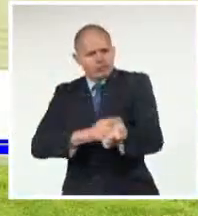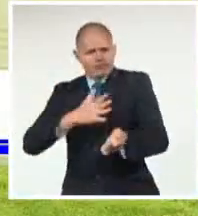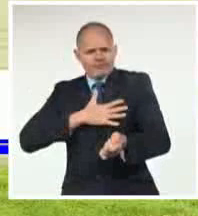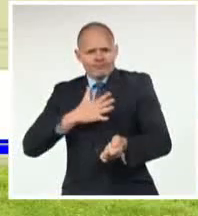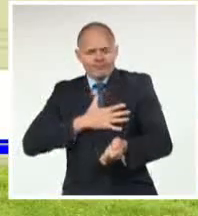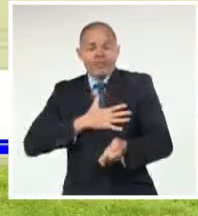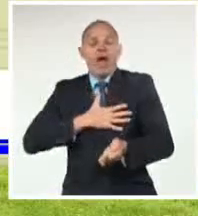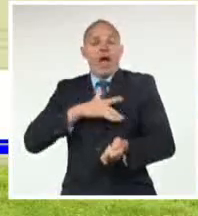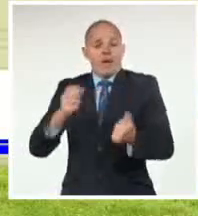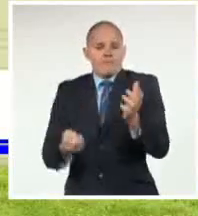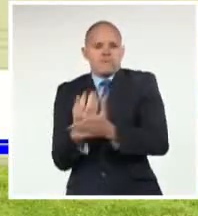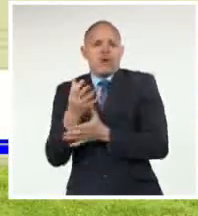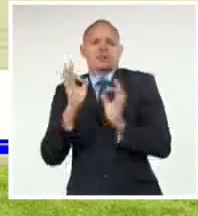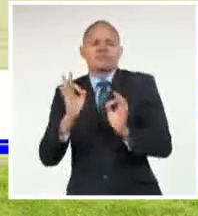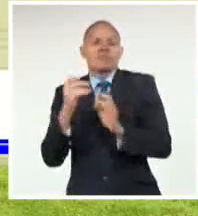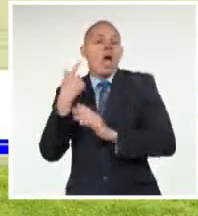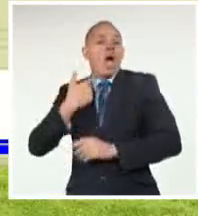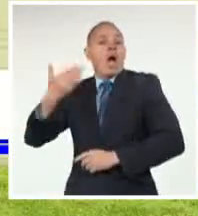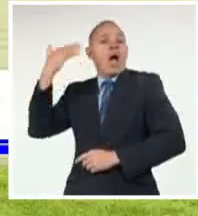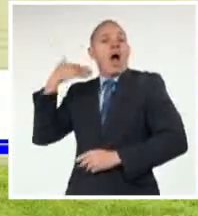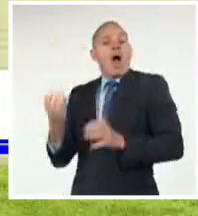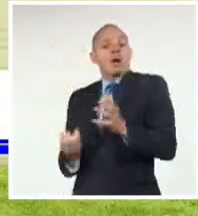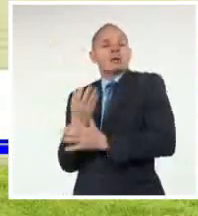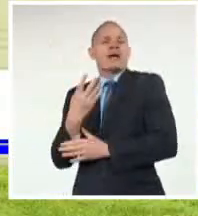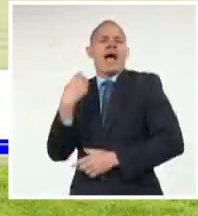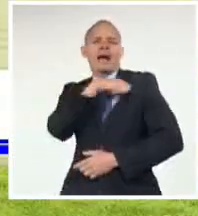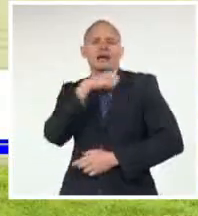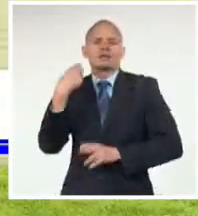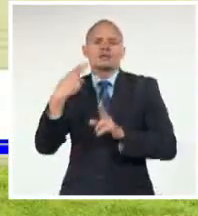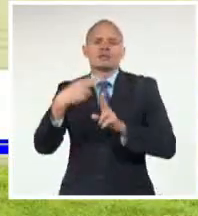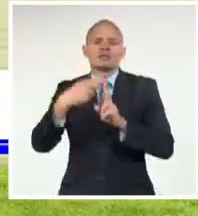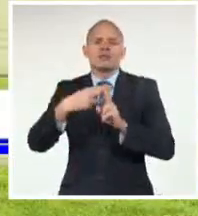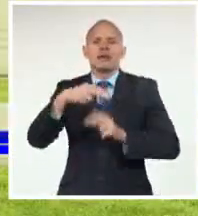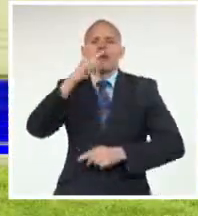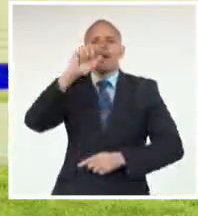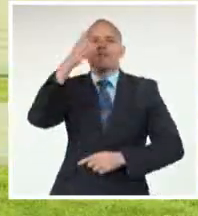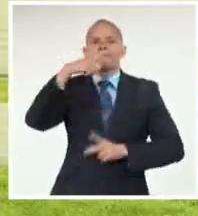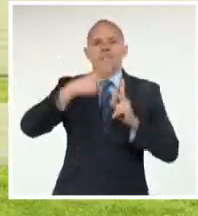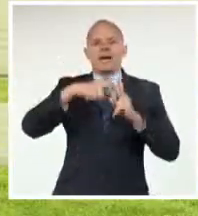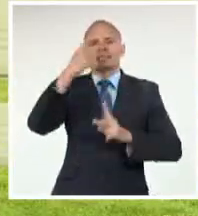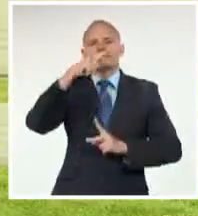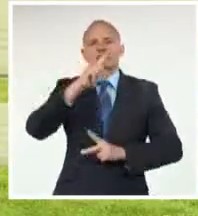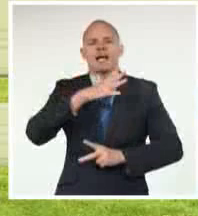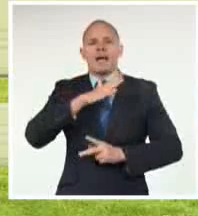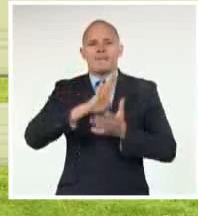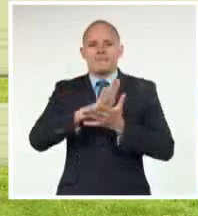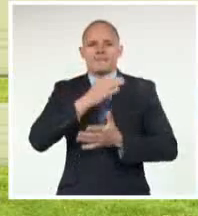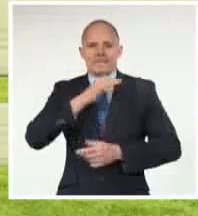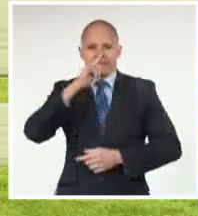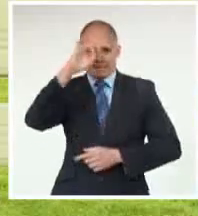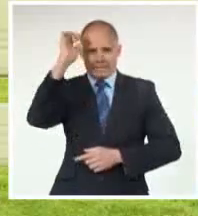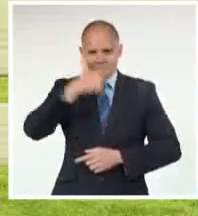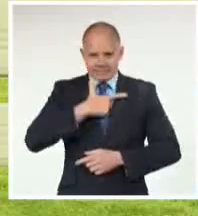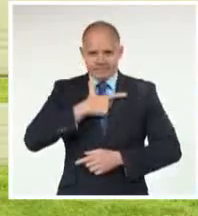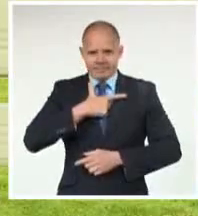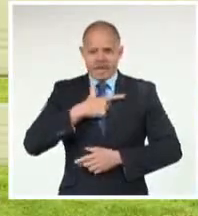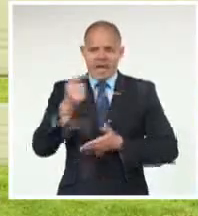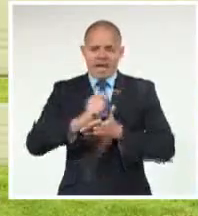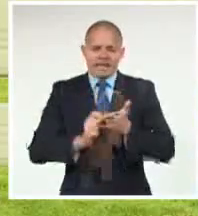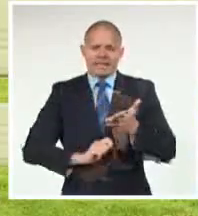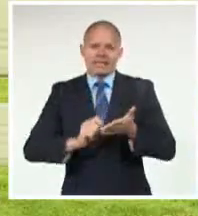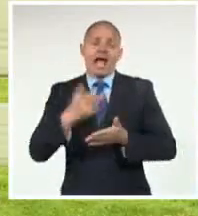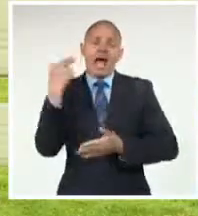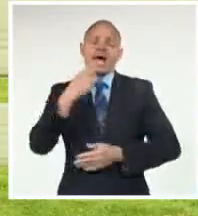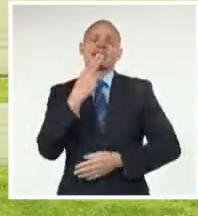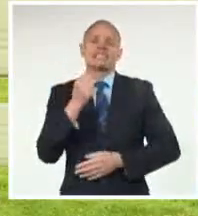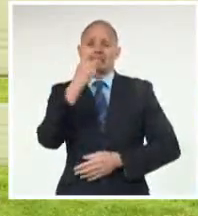Céspedes y por Nari. O sea, que es la primera canción cubana, y la primera